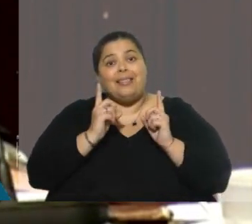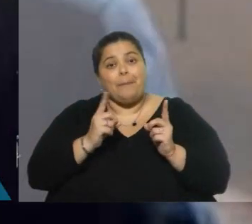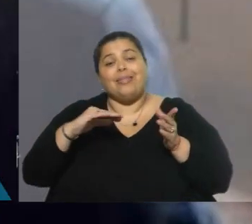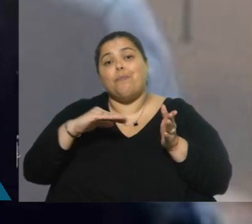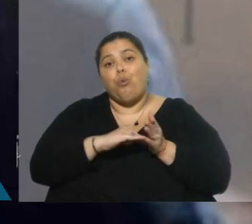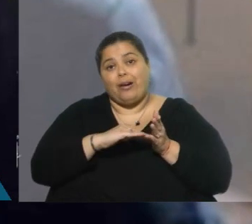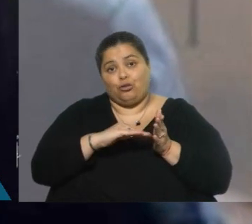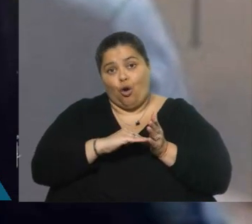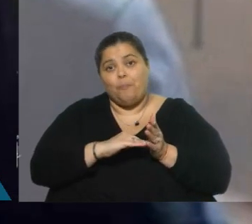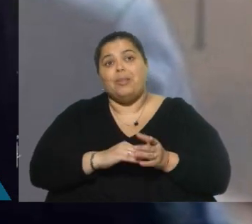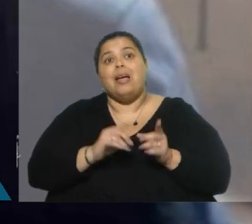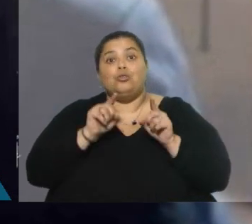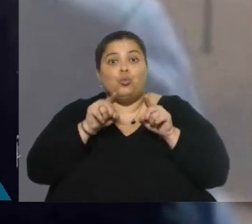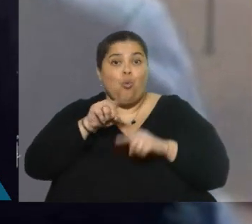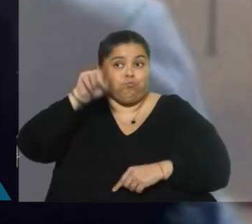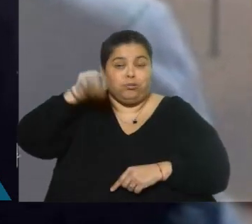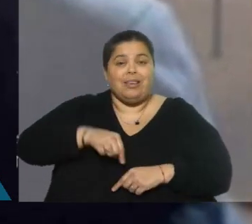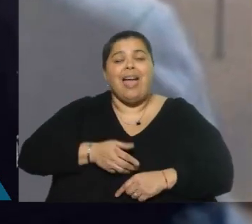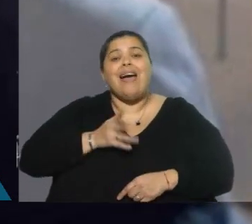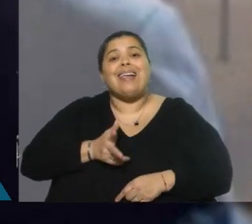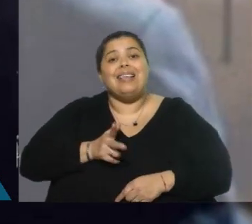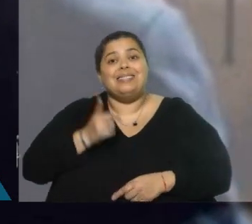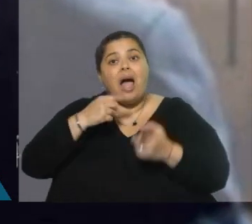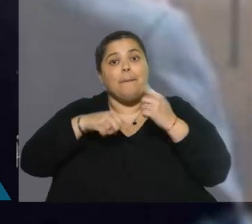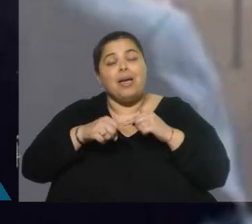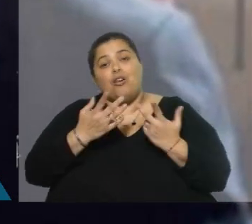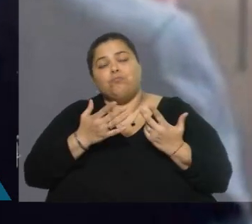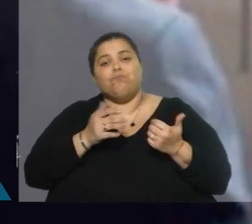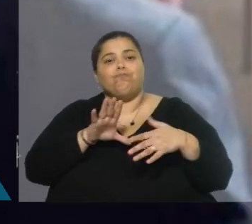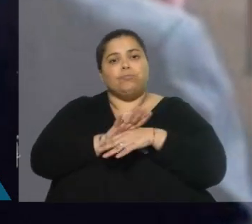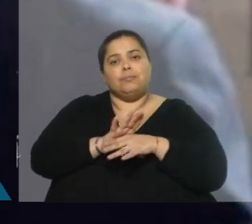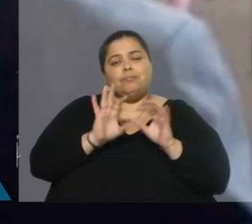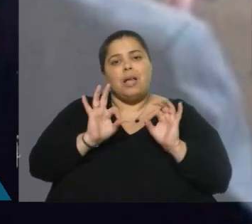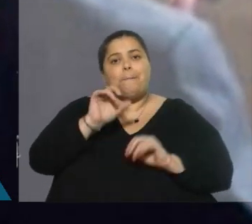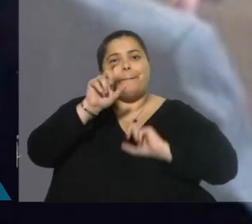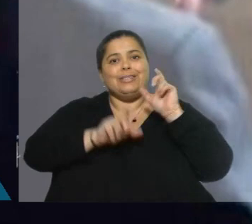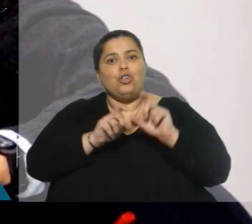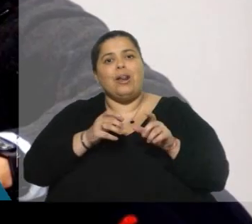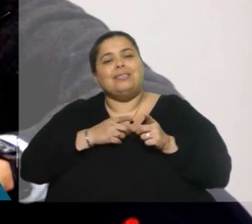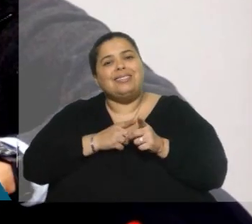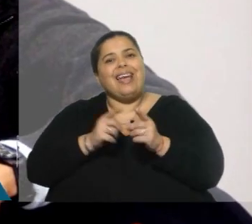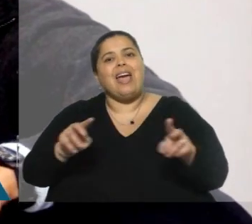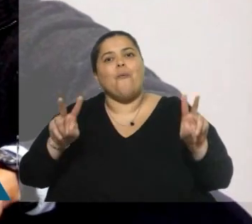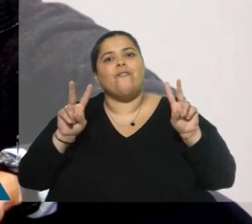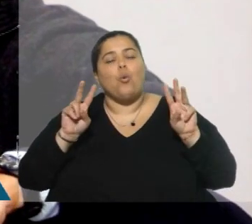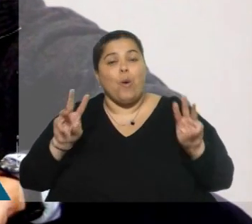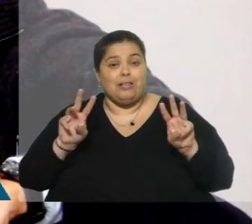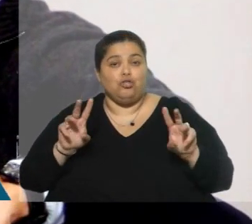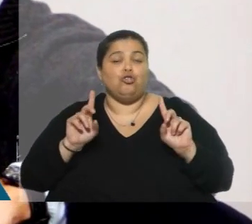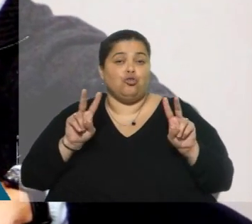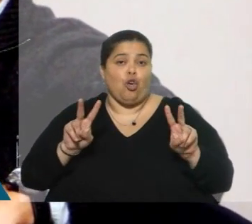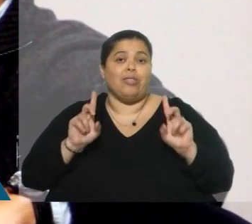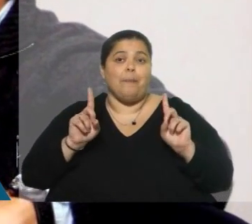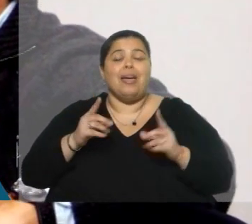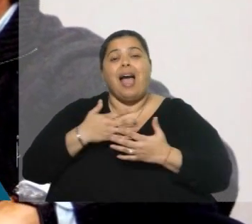Puertos. Pese a su origen herrerista, Abdala se identificó con líderes que siguieron a Wilson Ferreira Aldunate y se hizo amigo personal del